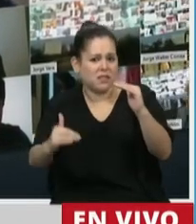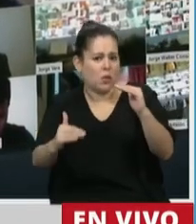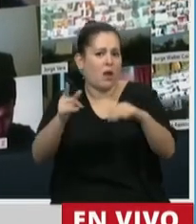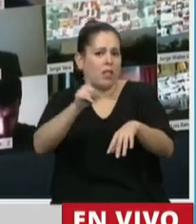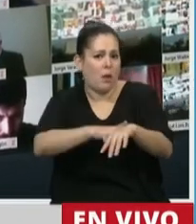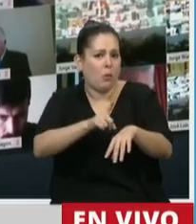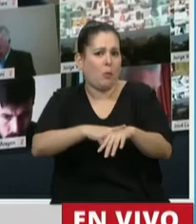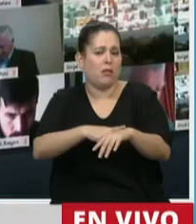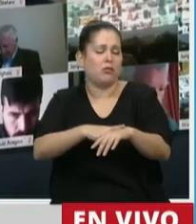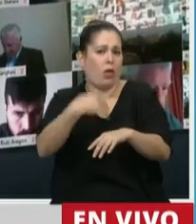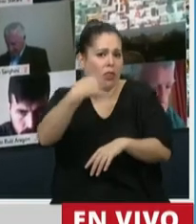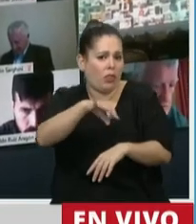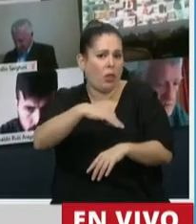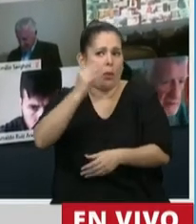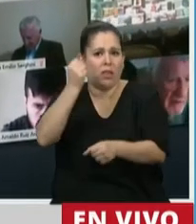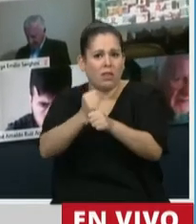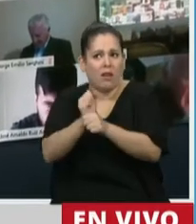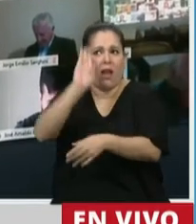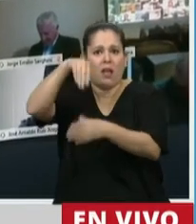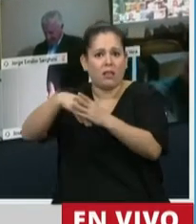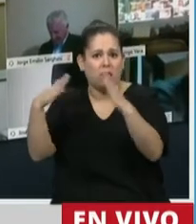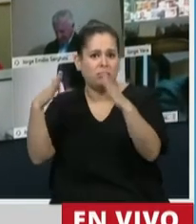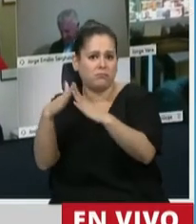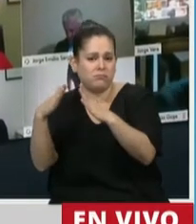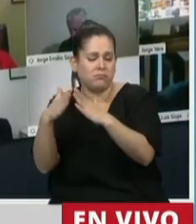desde nuestros hogares.